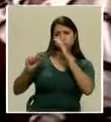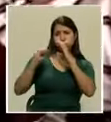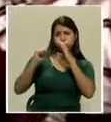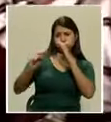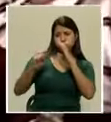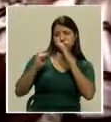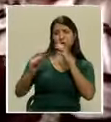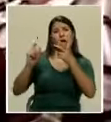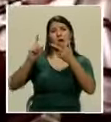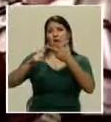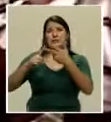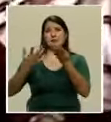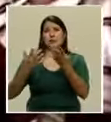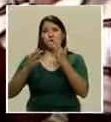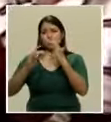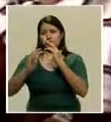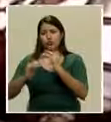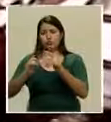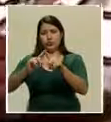la tuba.